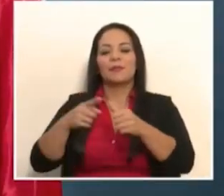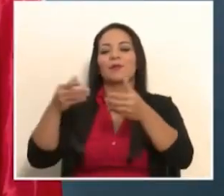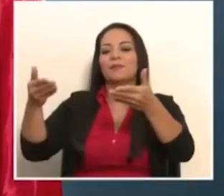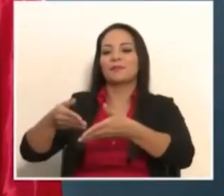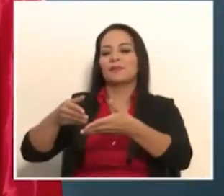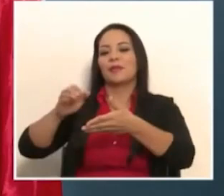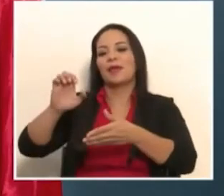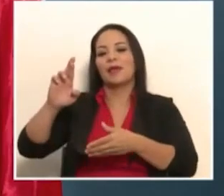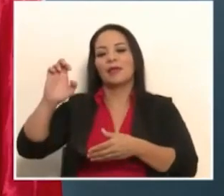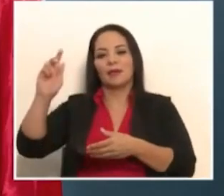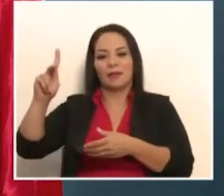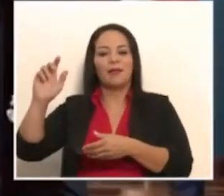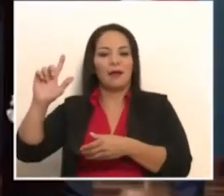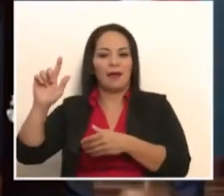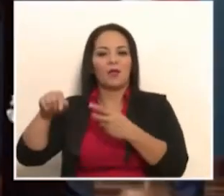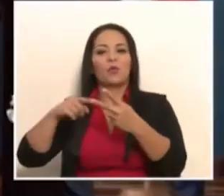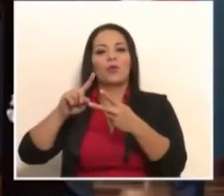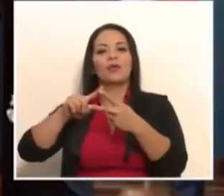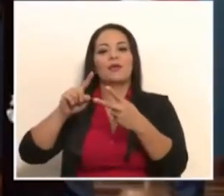don Agustín Barquero.